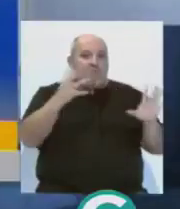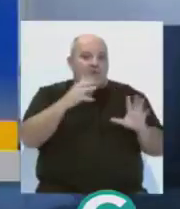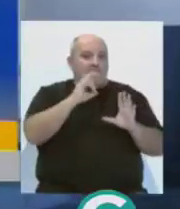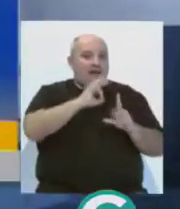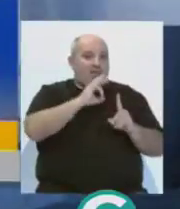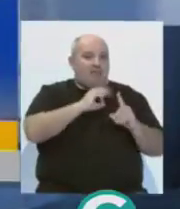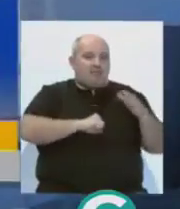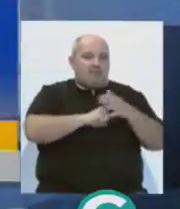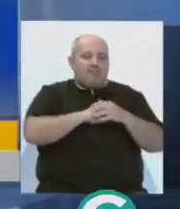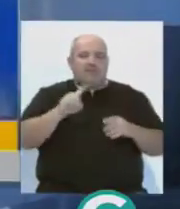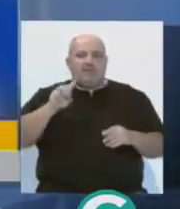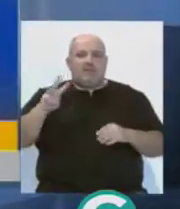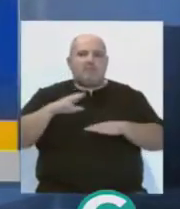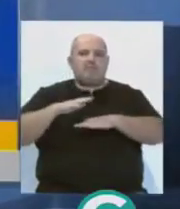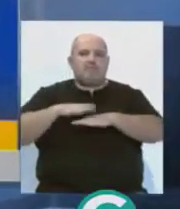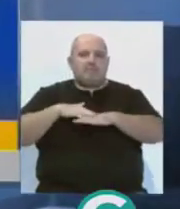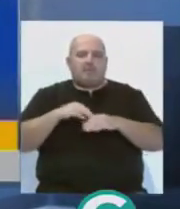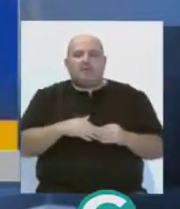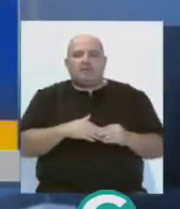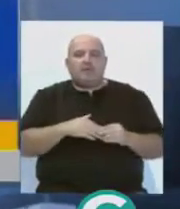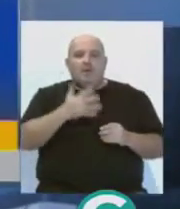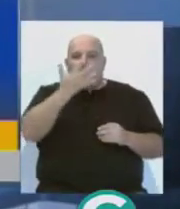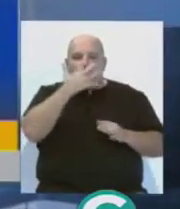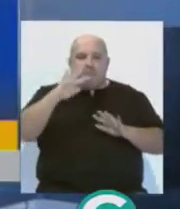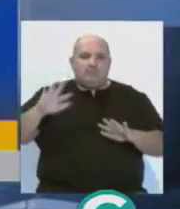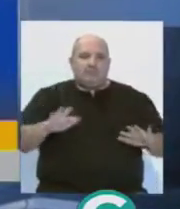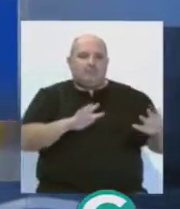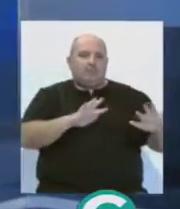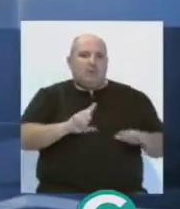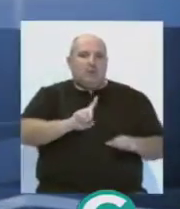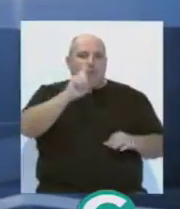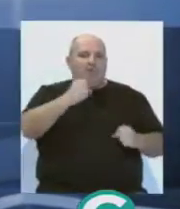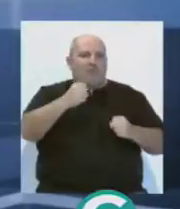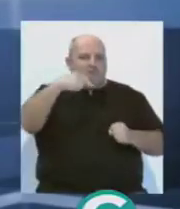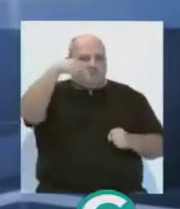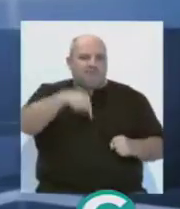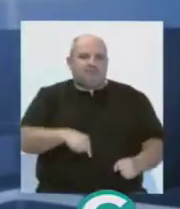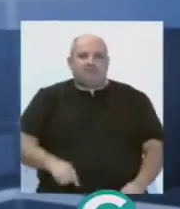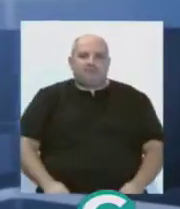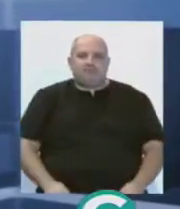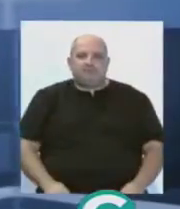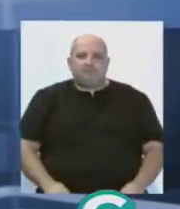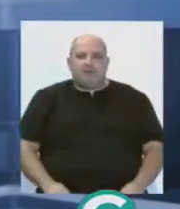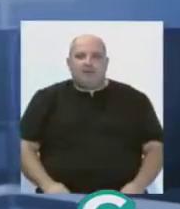grados de máxima y los 13 grados de mínima. Los vientos serán del noroeste fuertes en el litoral.